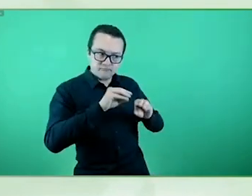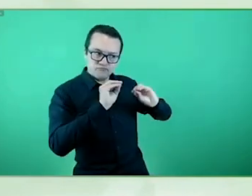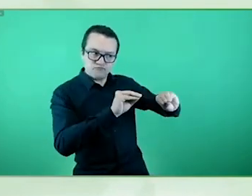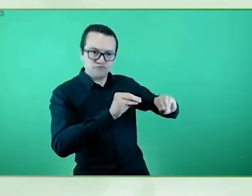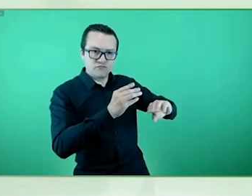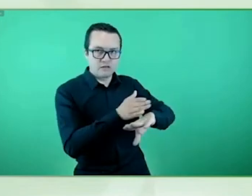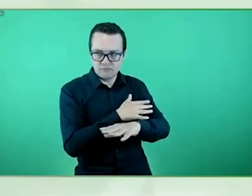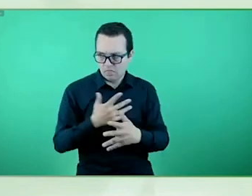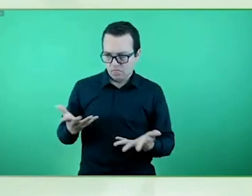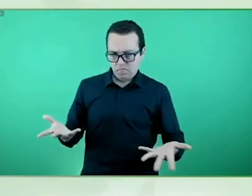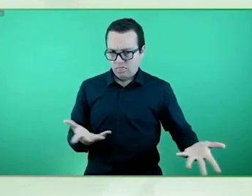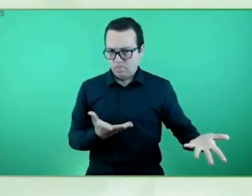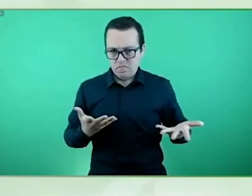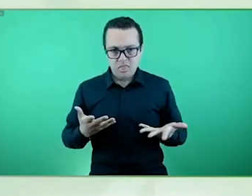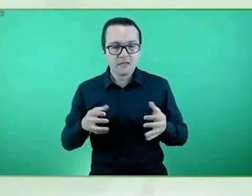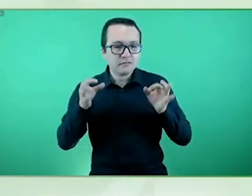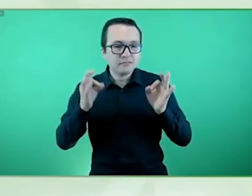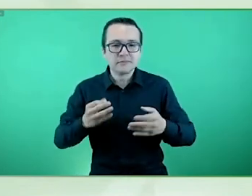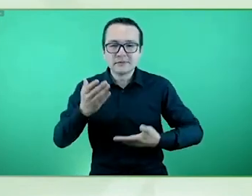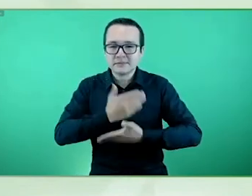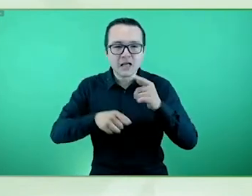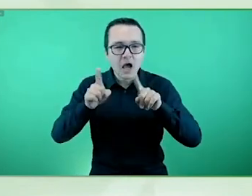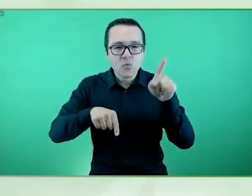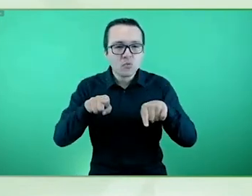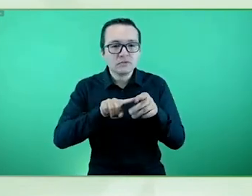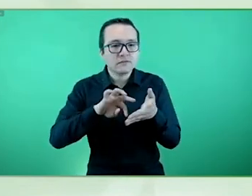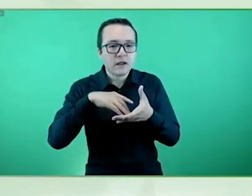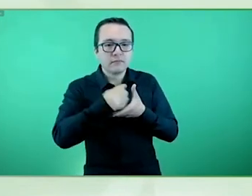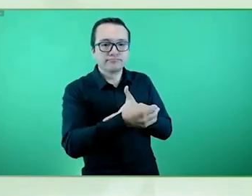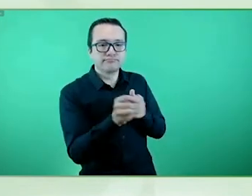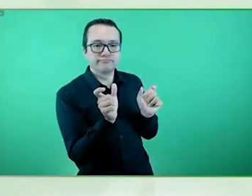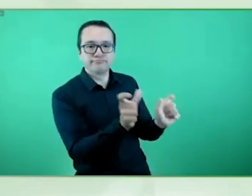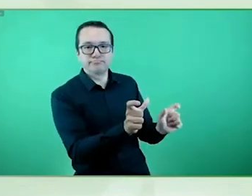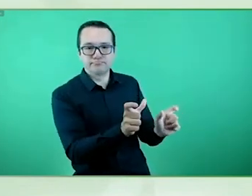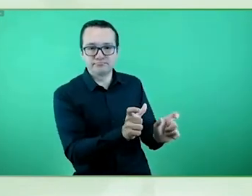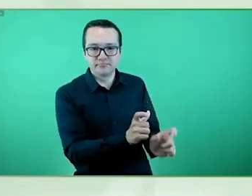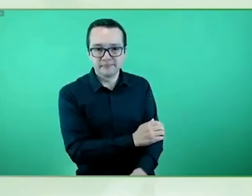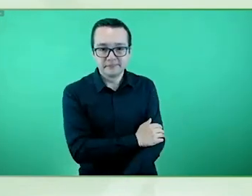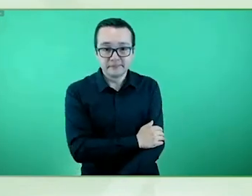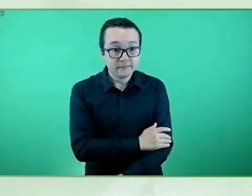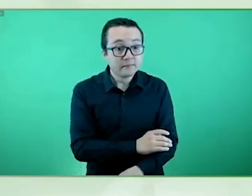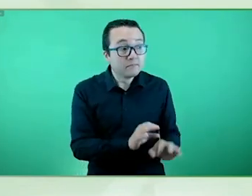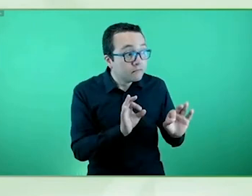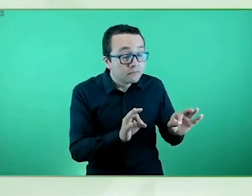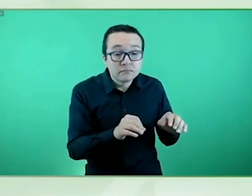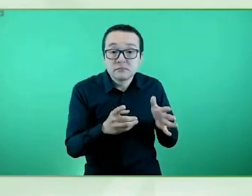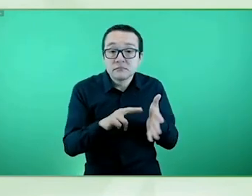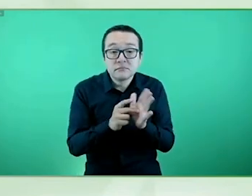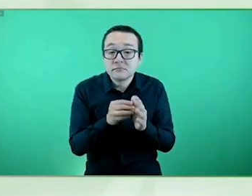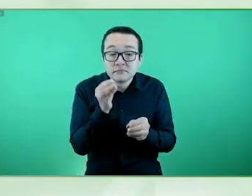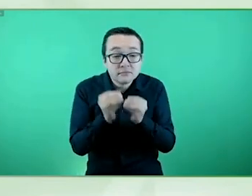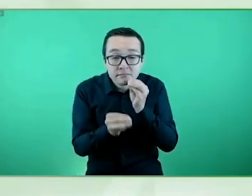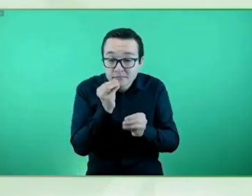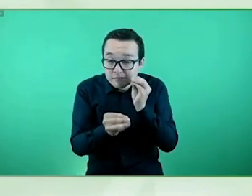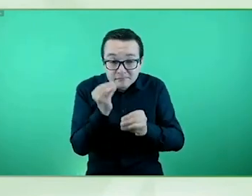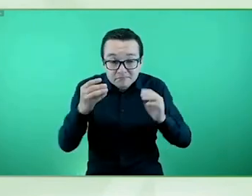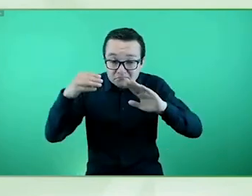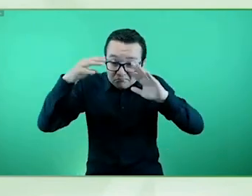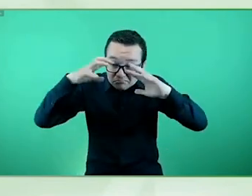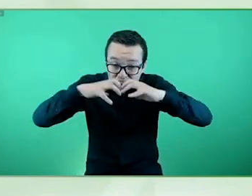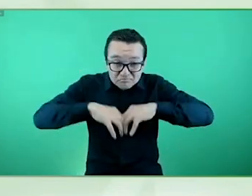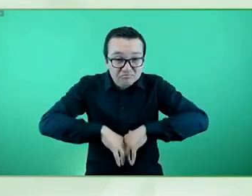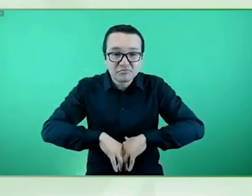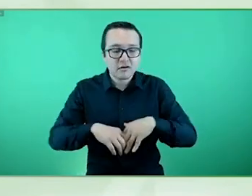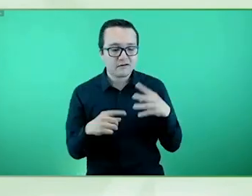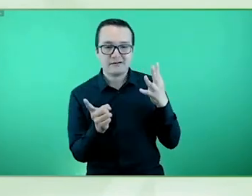discapacidades ya pueden quedar fuera y ya lo peor de lo peor pues es la cuarta categoría en la